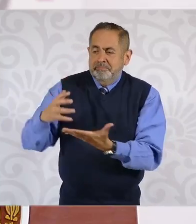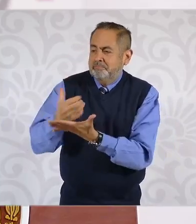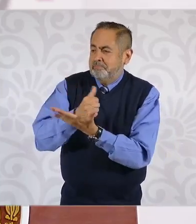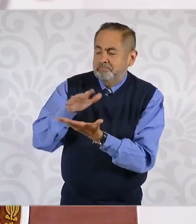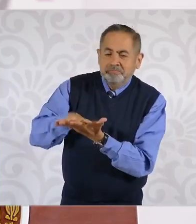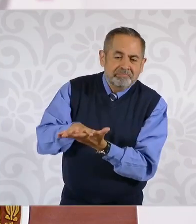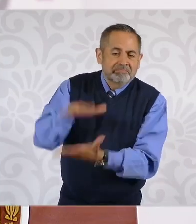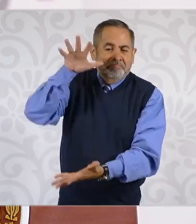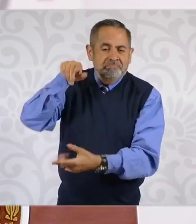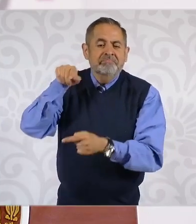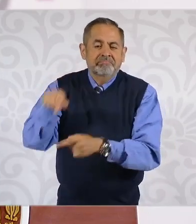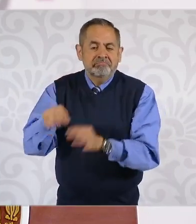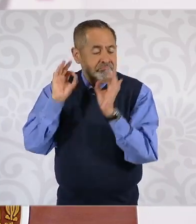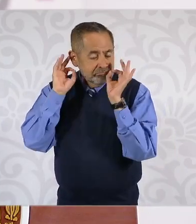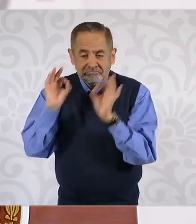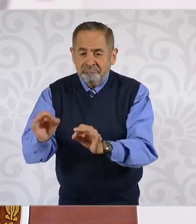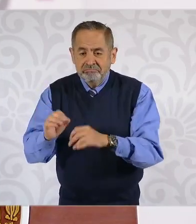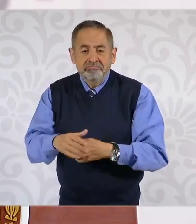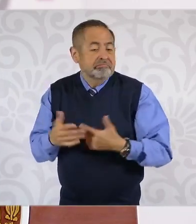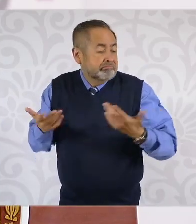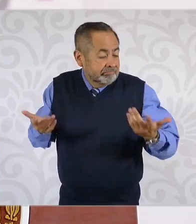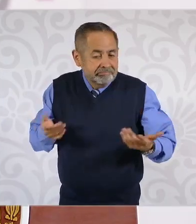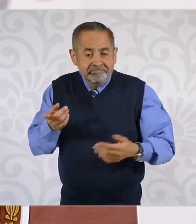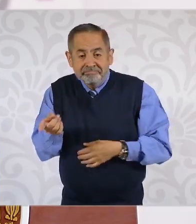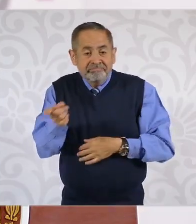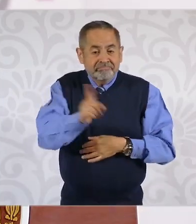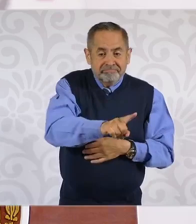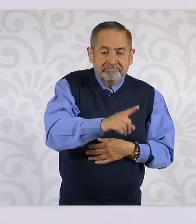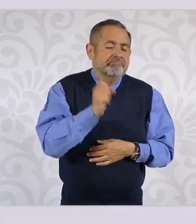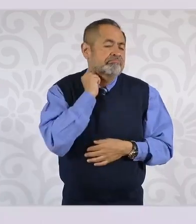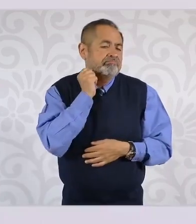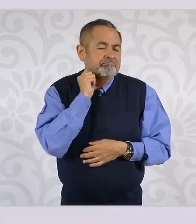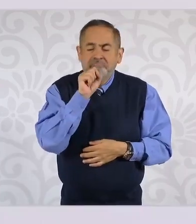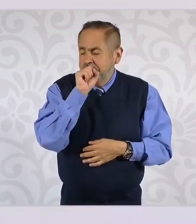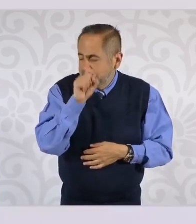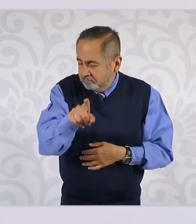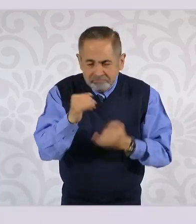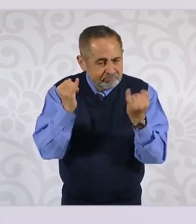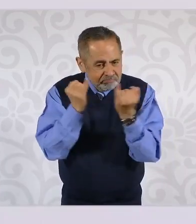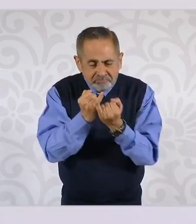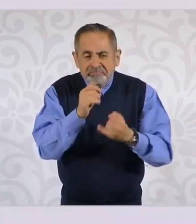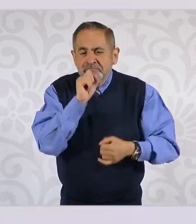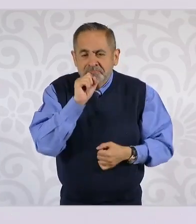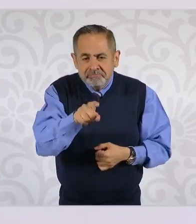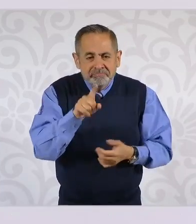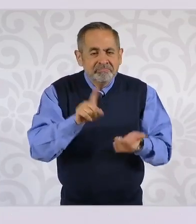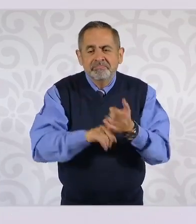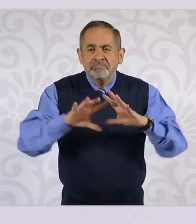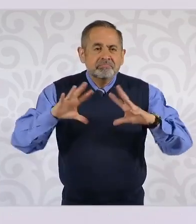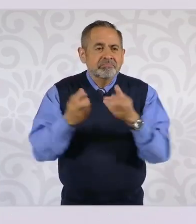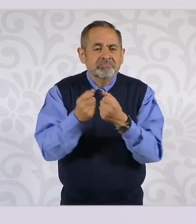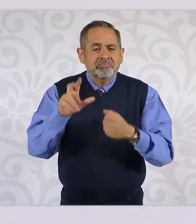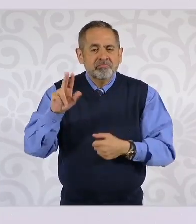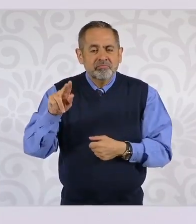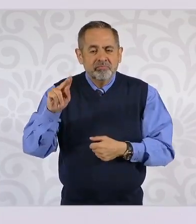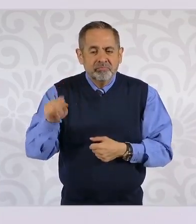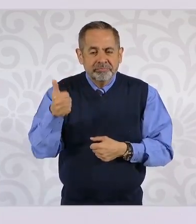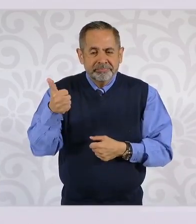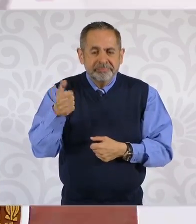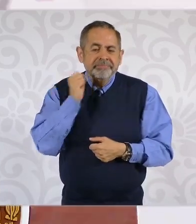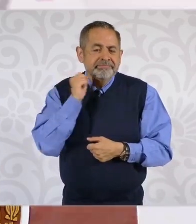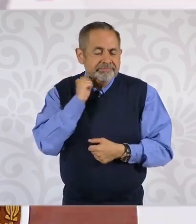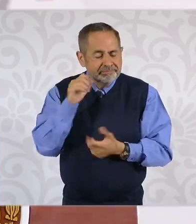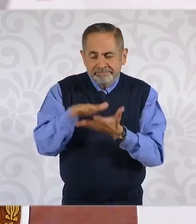Diputados. Y que resulta que también en el Senado de la República se tienen 86 senadores, que es la